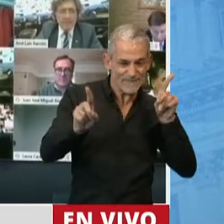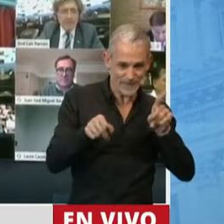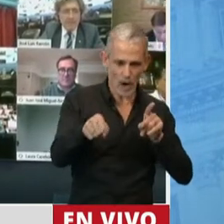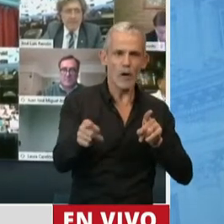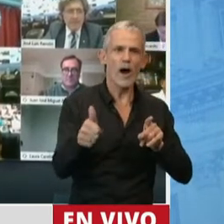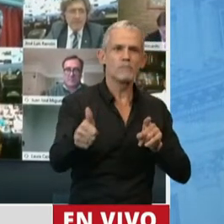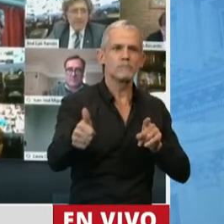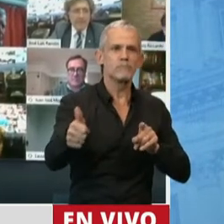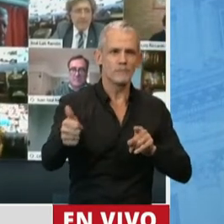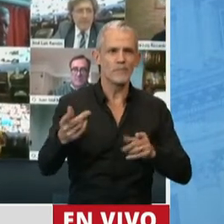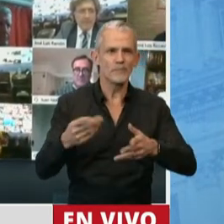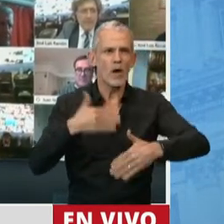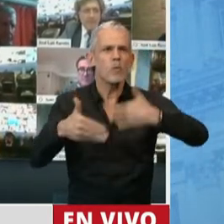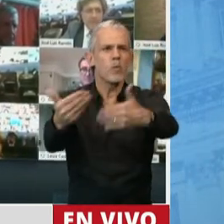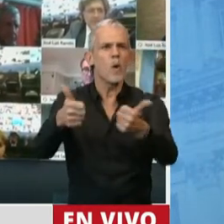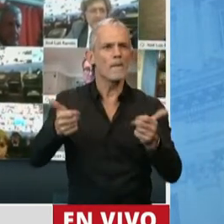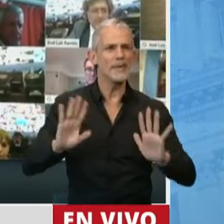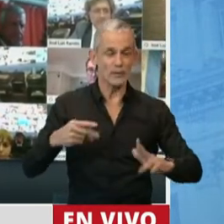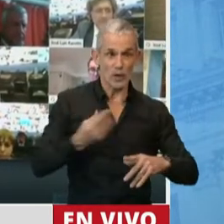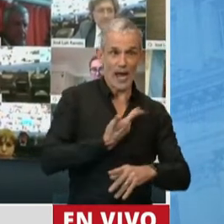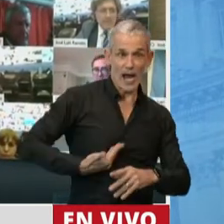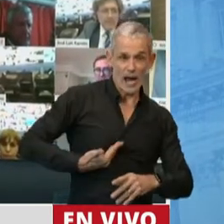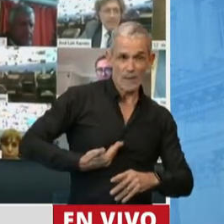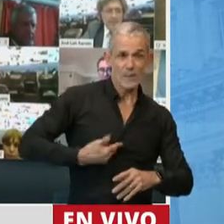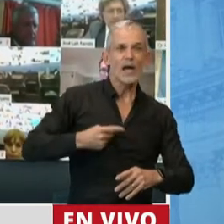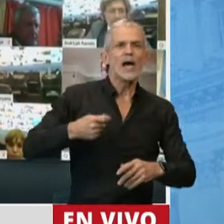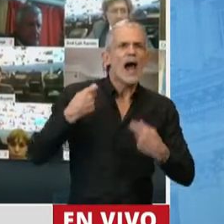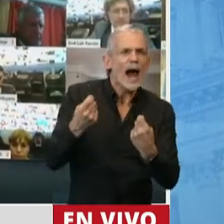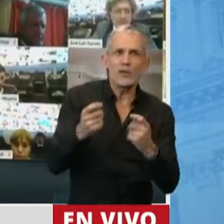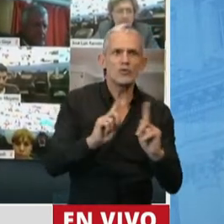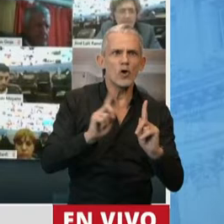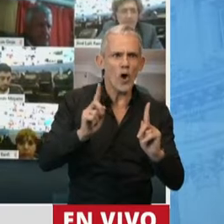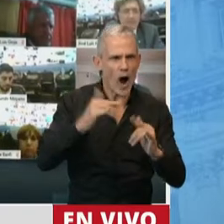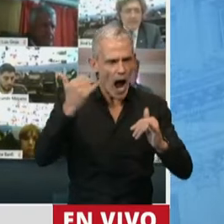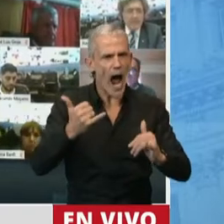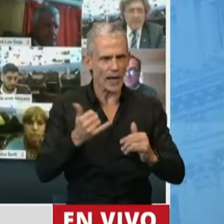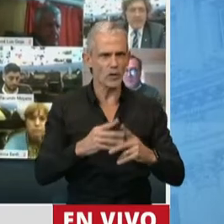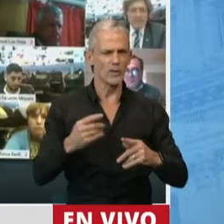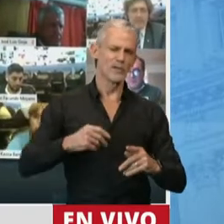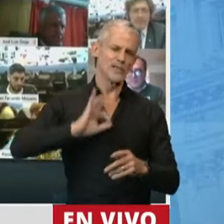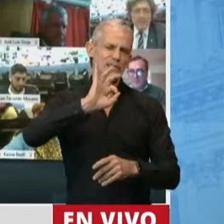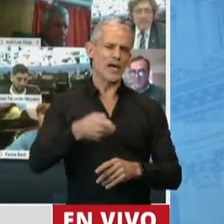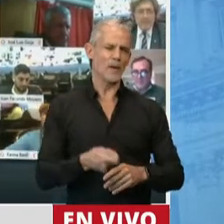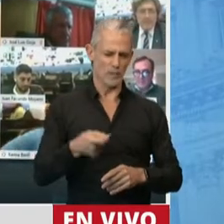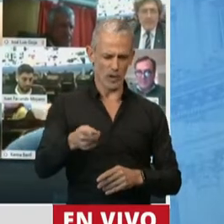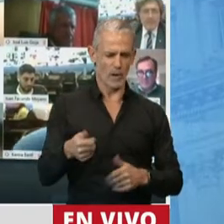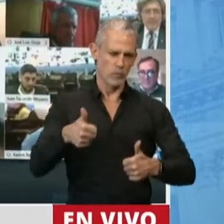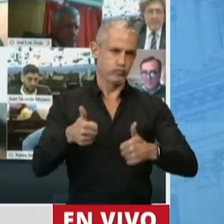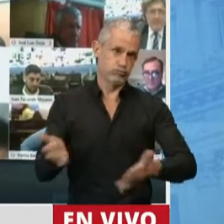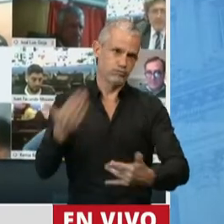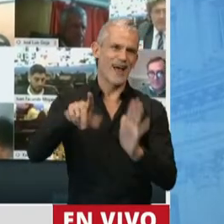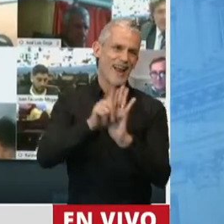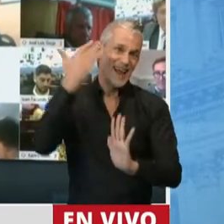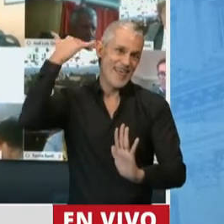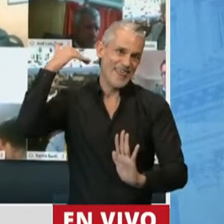más beneficios sociales que el costo que el Estado toma. En este caso no jugamos a ciegas, jugamos una ficha ganadora. Porque ya pasó con la